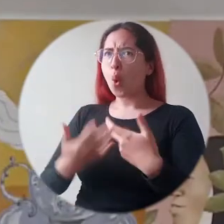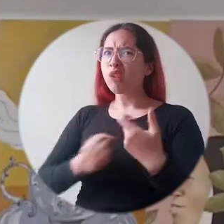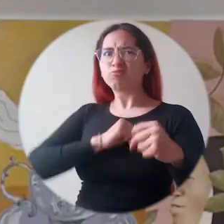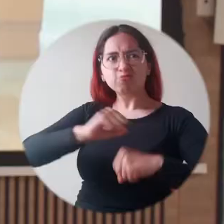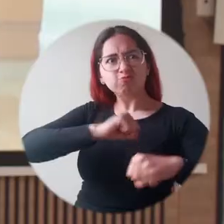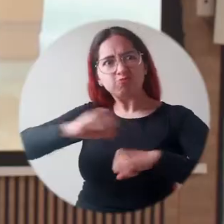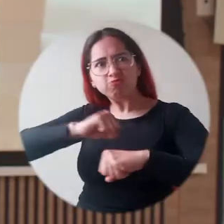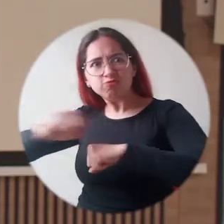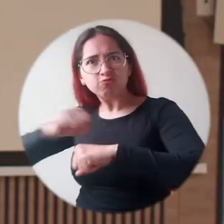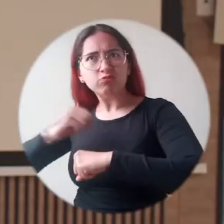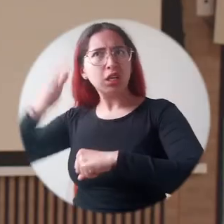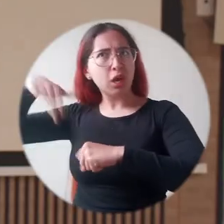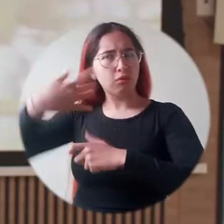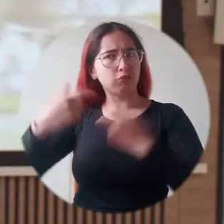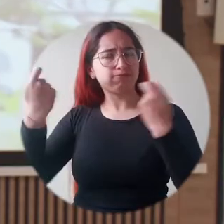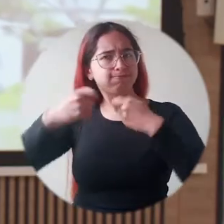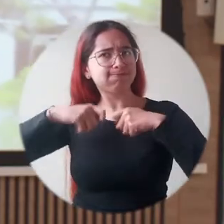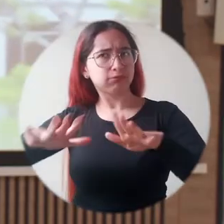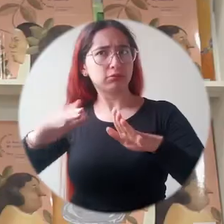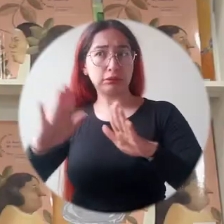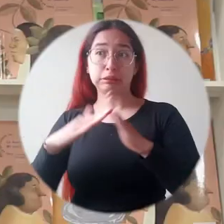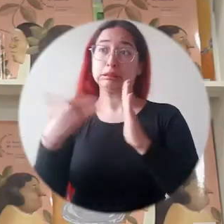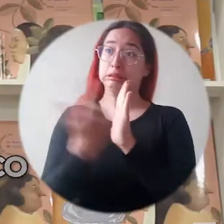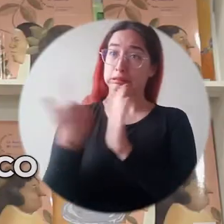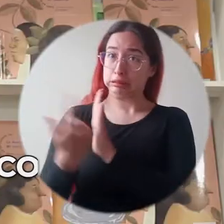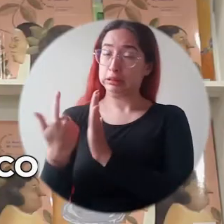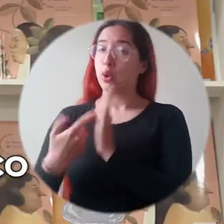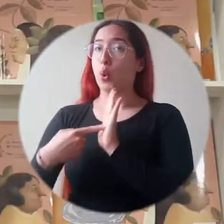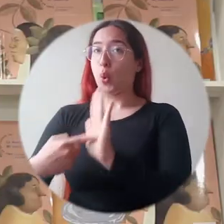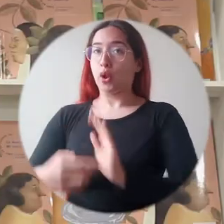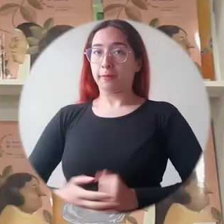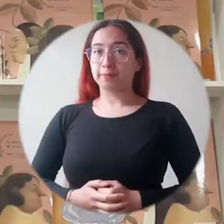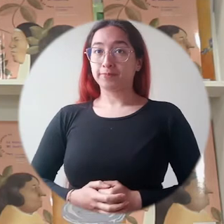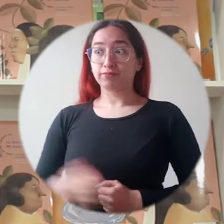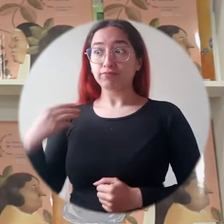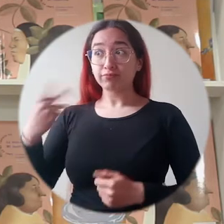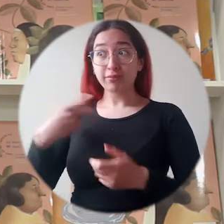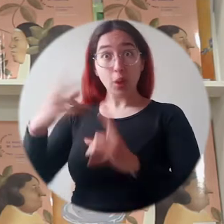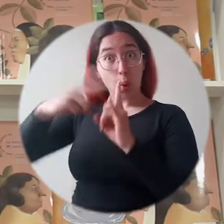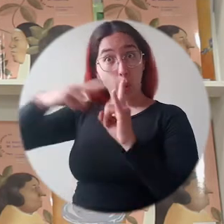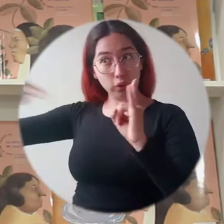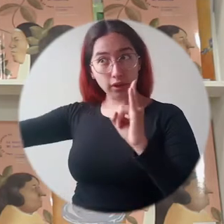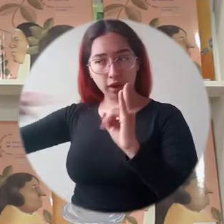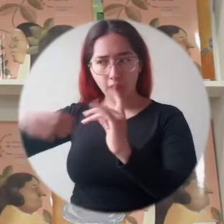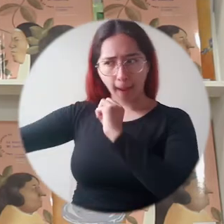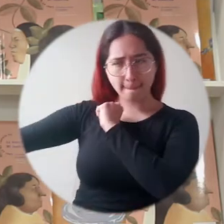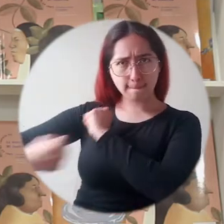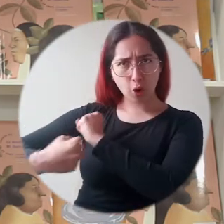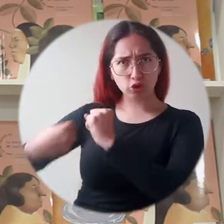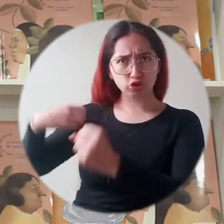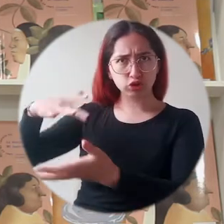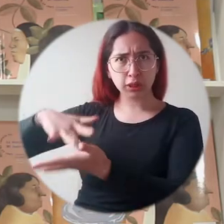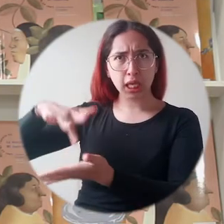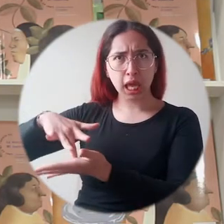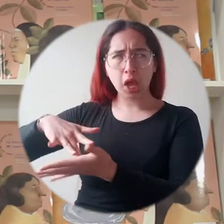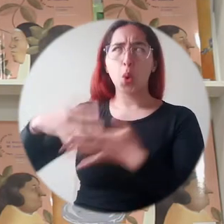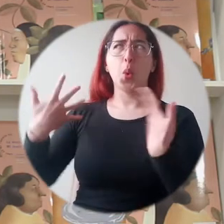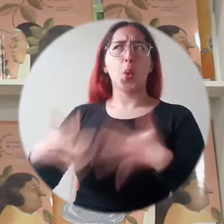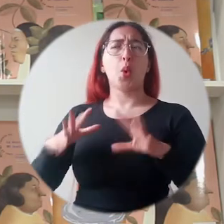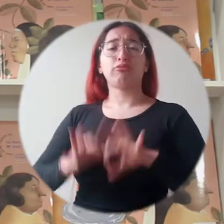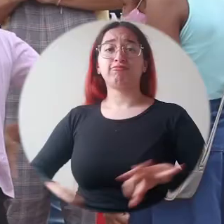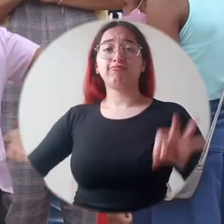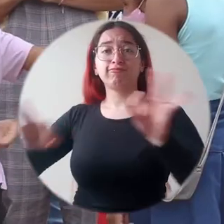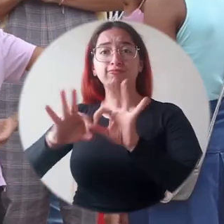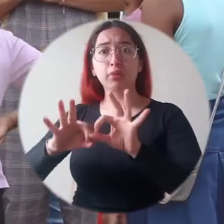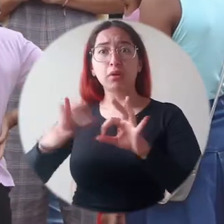como para poder publicar este tipo de obras. La participación de la Universidad del Magdalena es fundamental en todos estos procesos